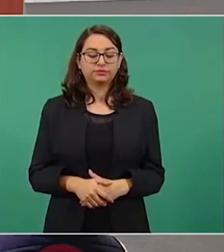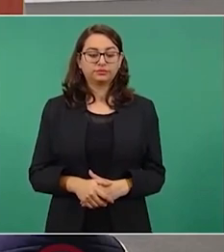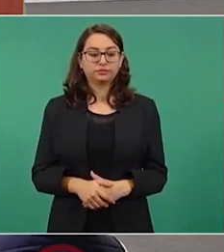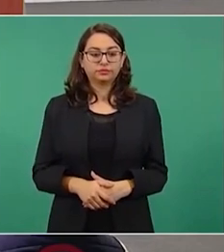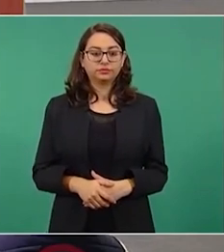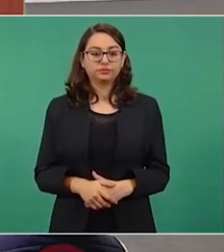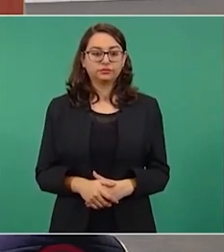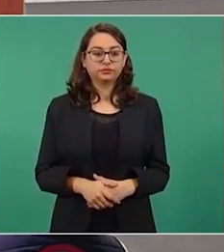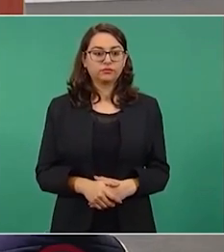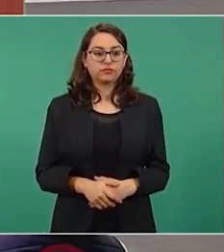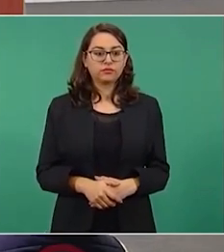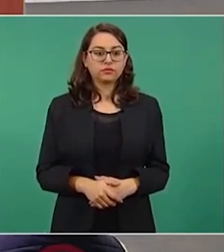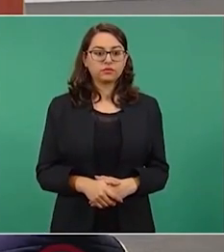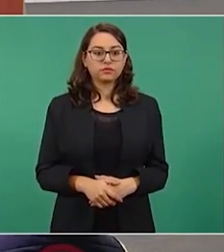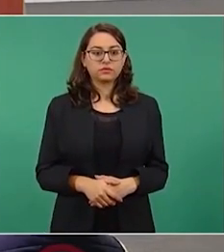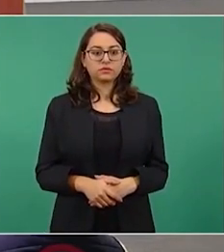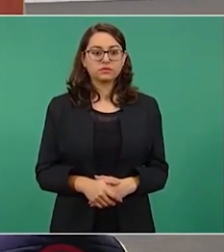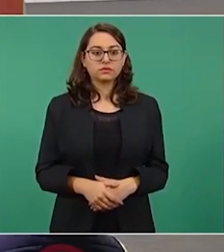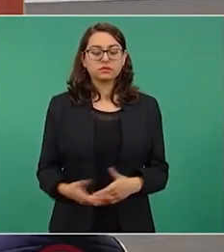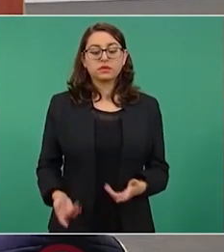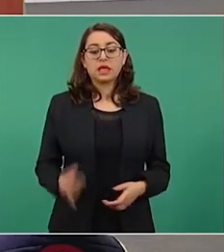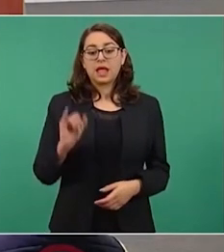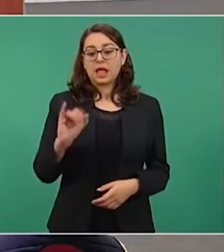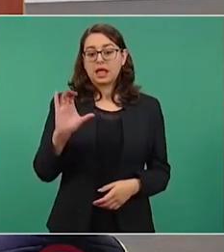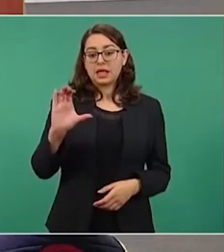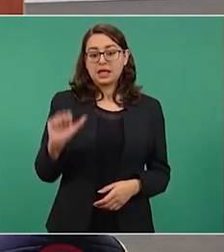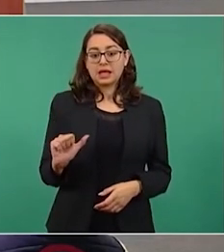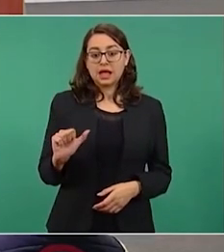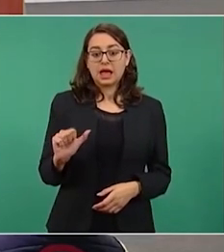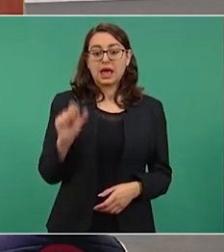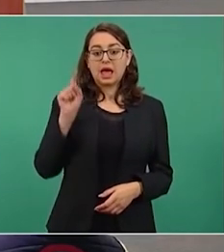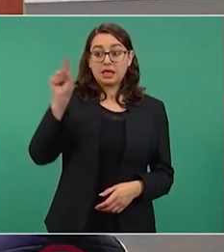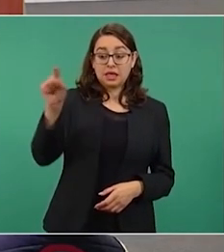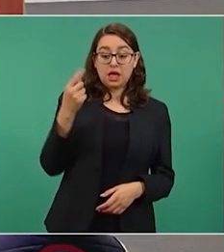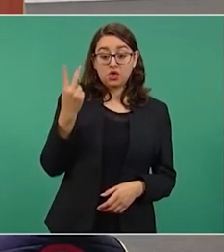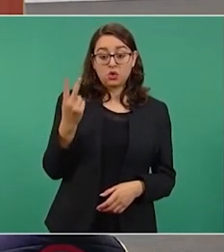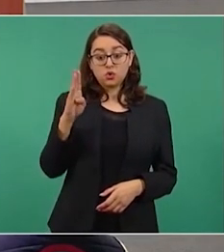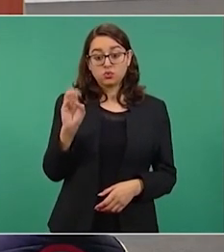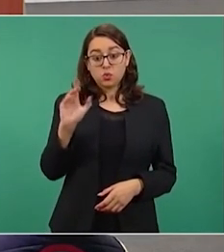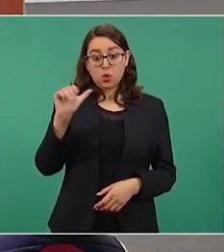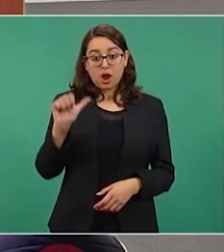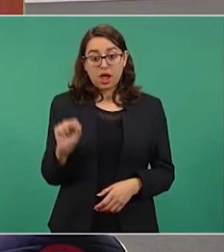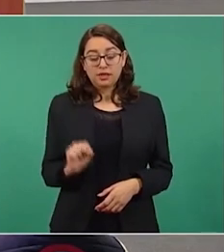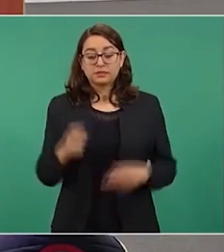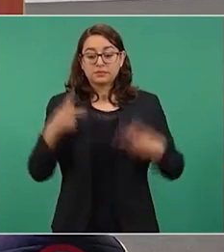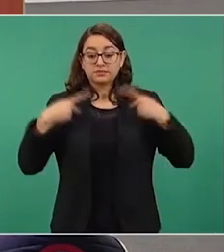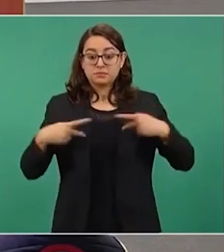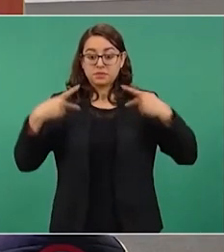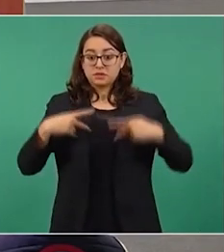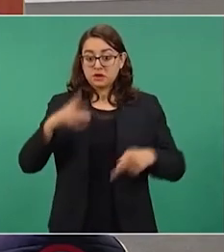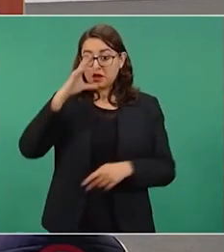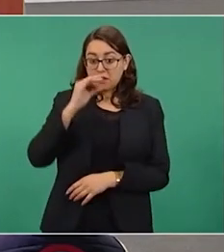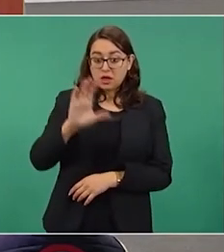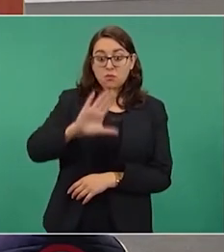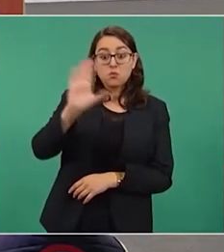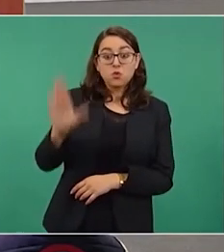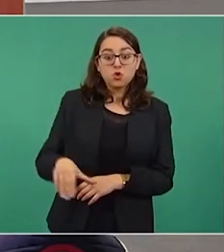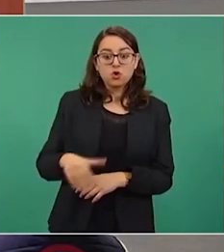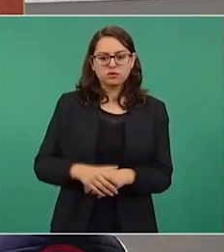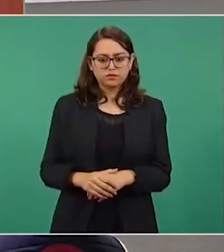acusan que murió un trabajador de Ica en Dos Bocas. Quien lo dice reforma.